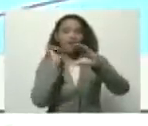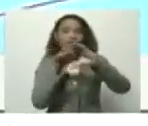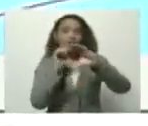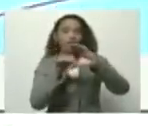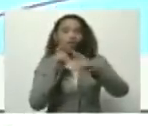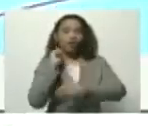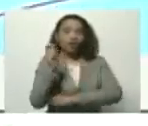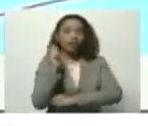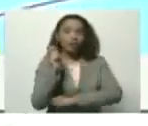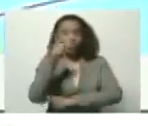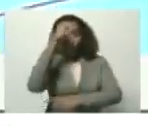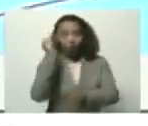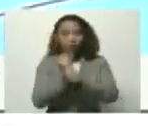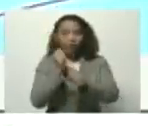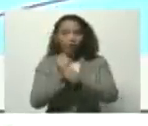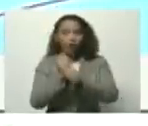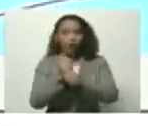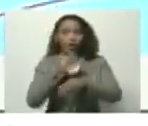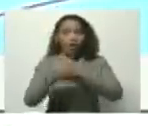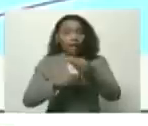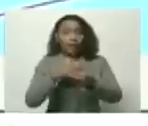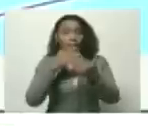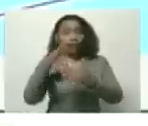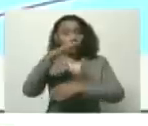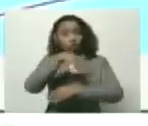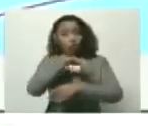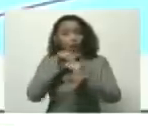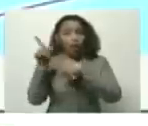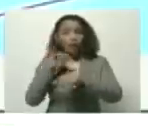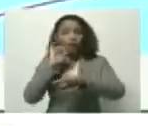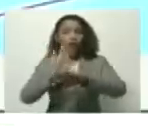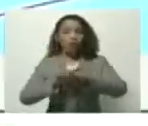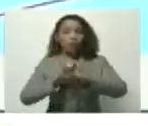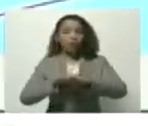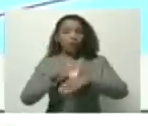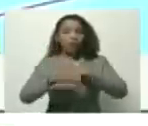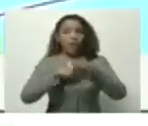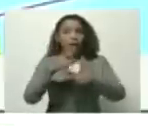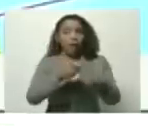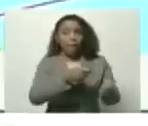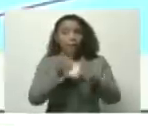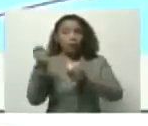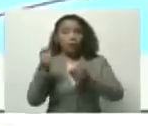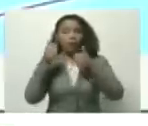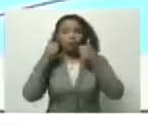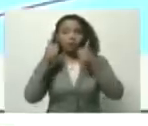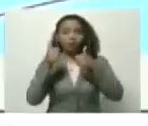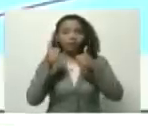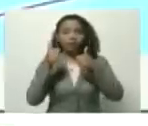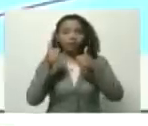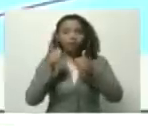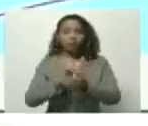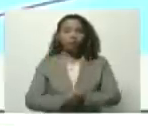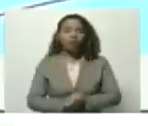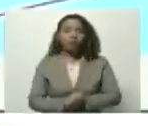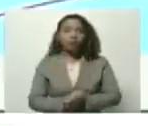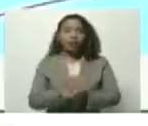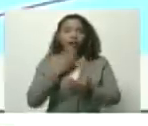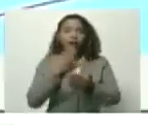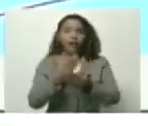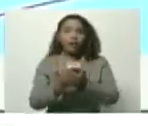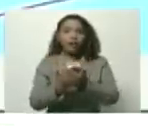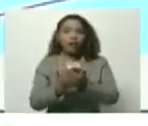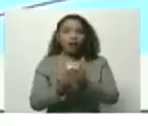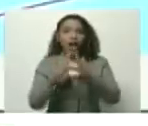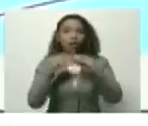los trabajadores y ser garantes de que todos estos anuncios se lleven a buen término y en ejecución muchísimas gracias